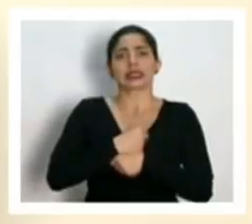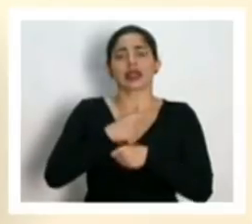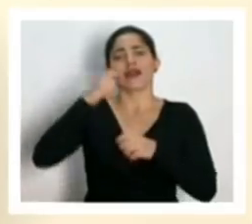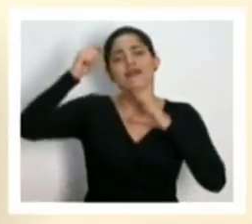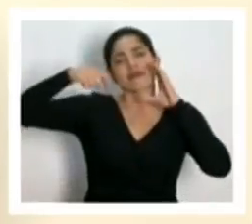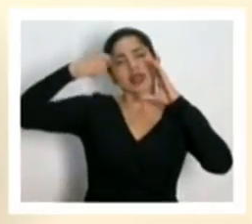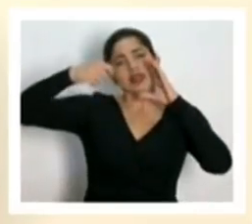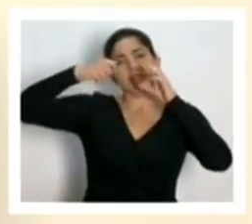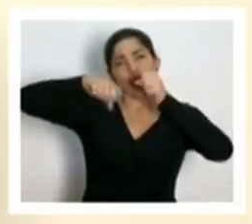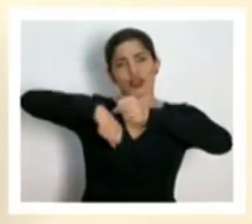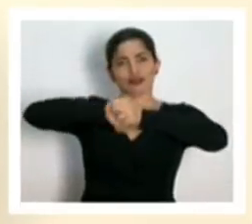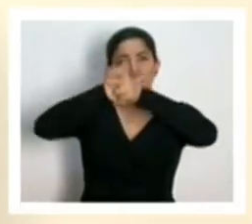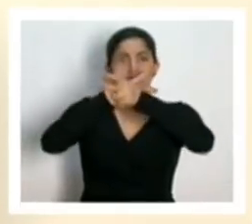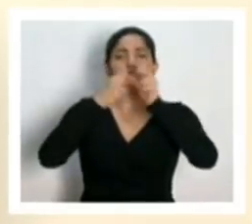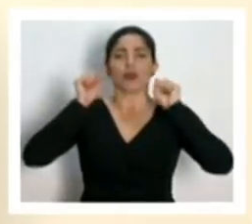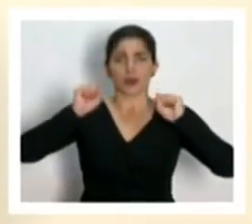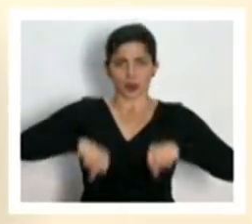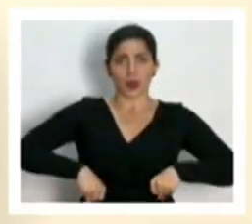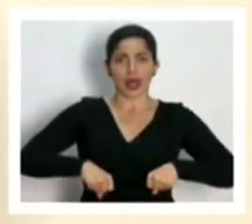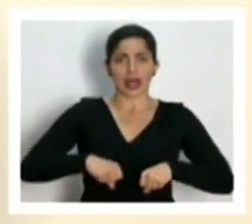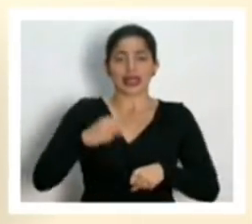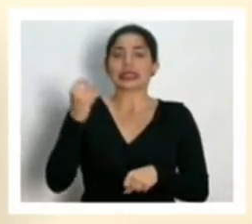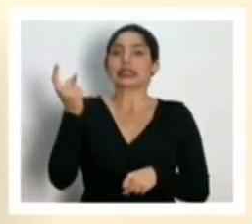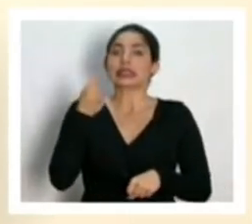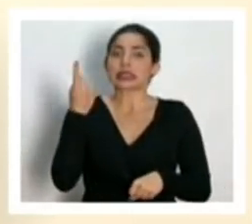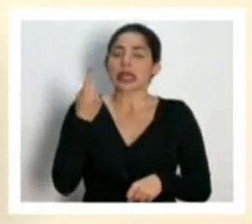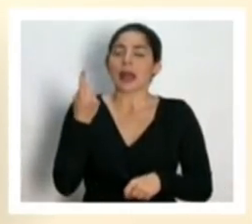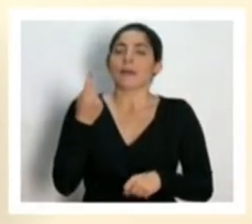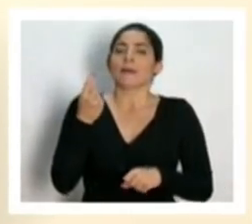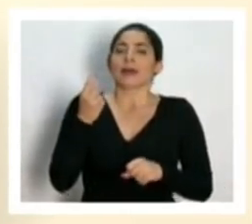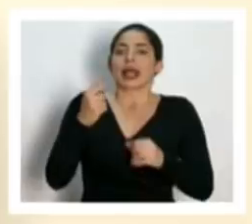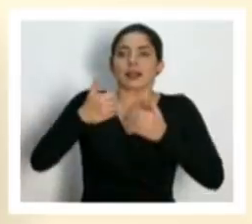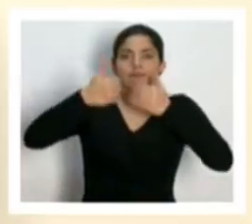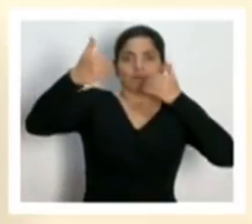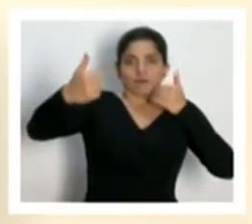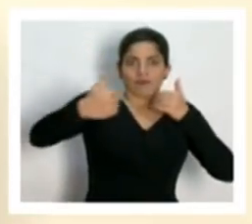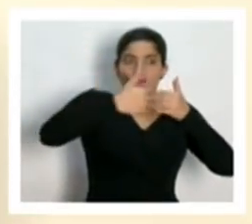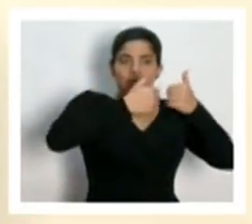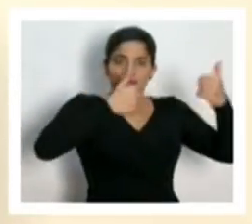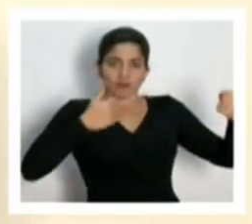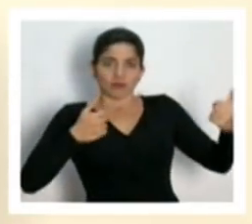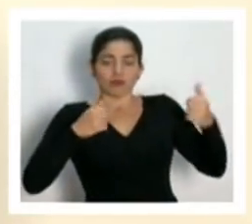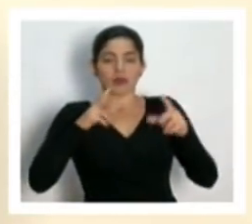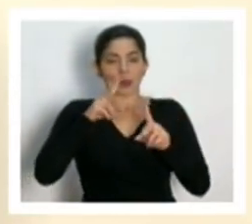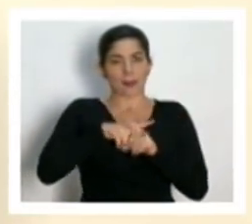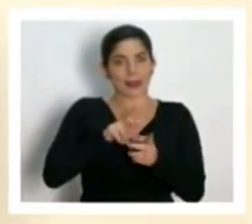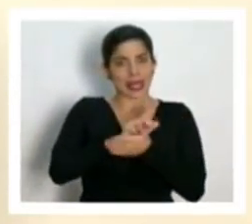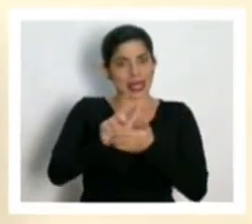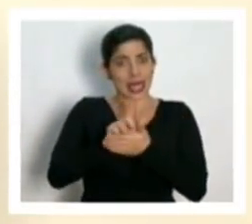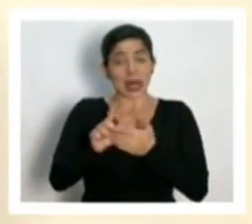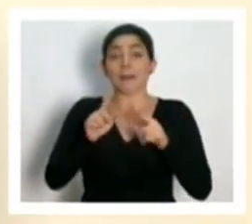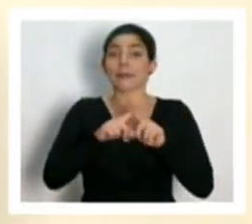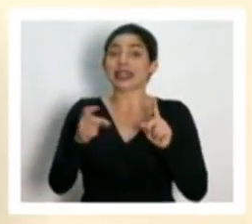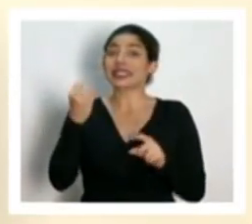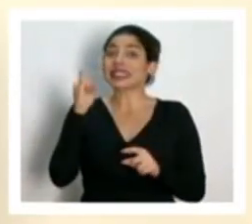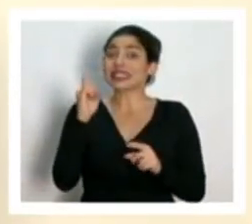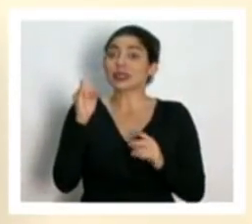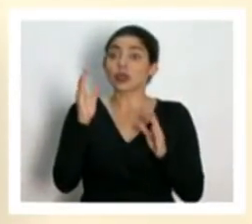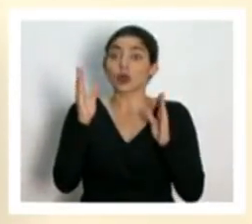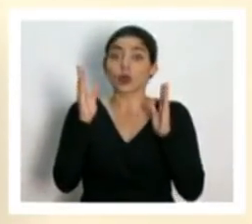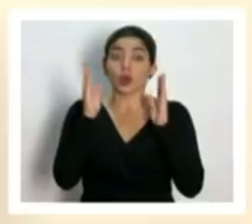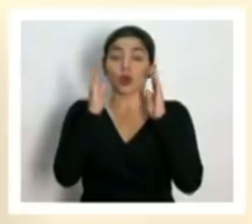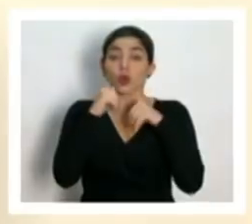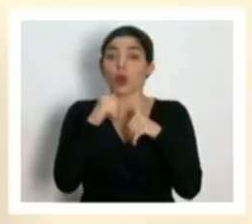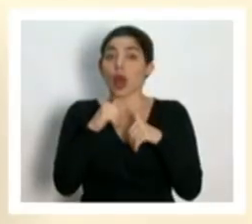video o un streaming siempre mandando manteniendo el distanciamiento y las medidas de higiene pero si no hay una gran